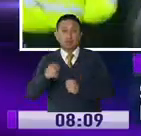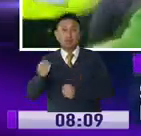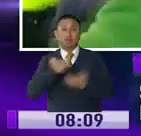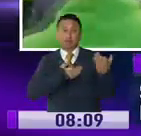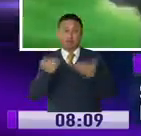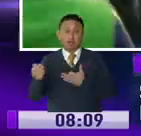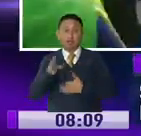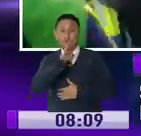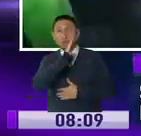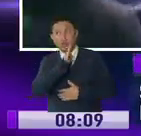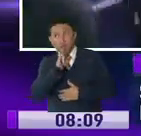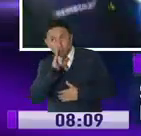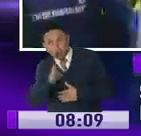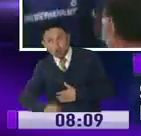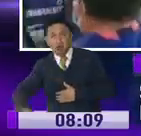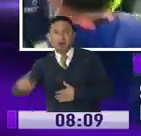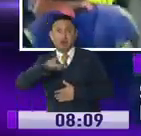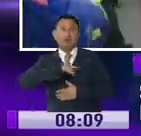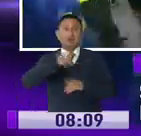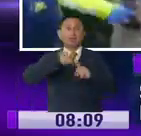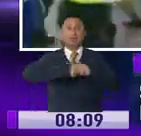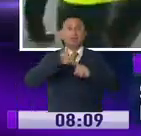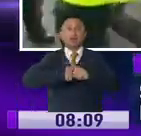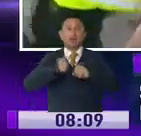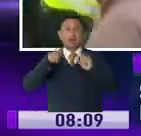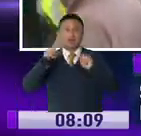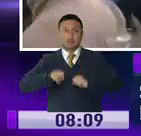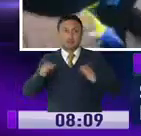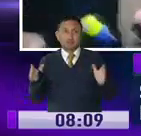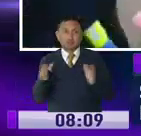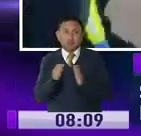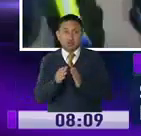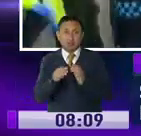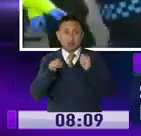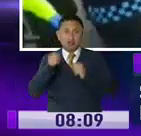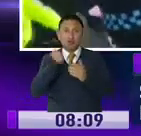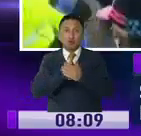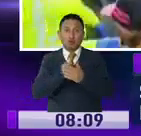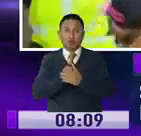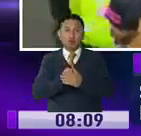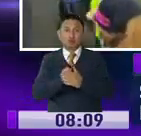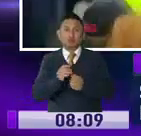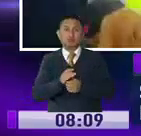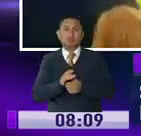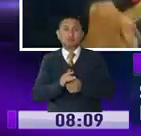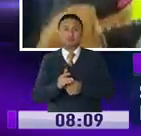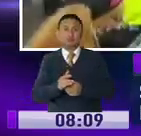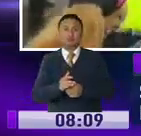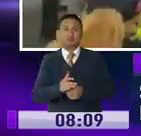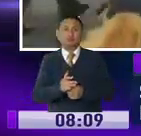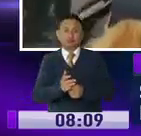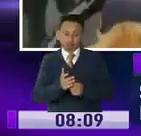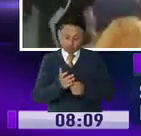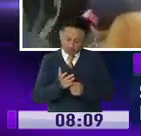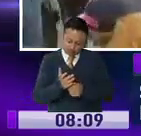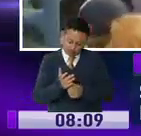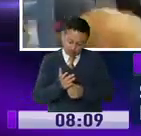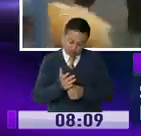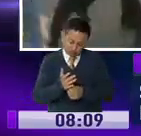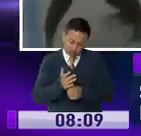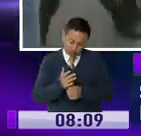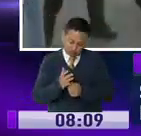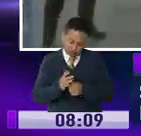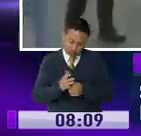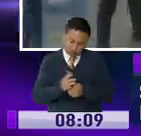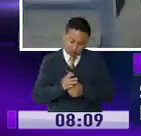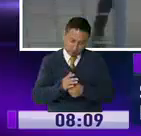tiendas, tiendas de abarrote, mercados más pequeños, precisamente para abastecer. Estamos con la Intendenta de Policía de Pichinita,